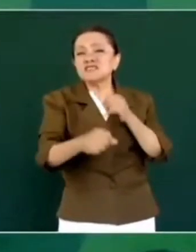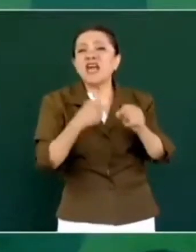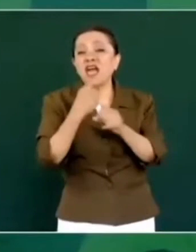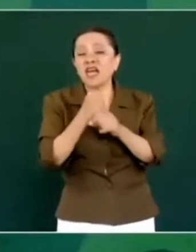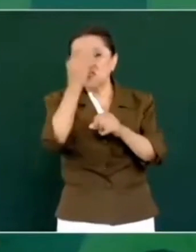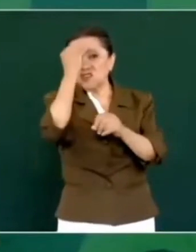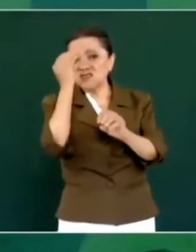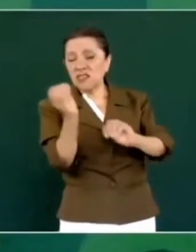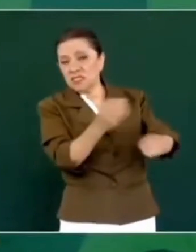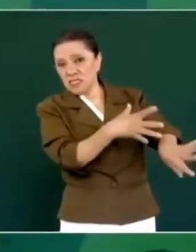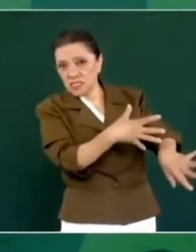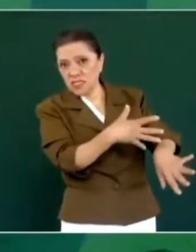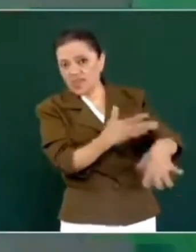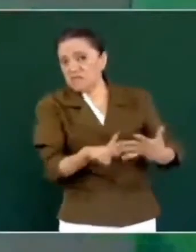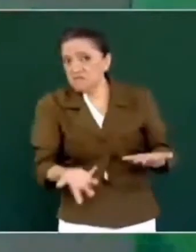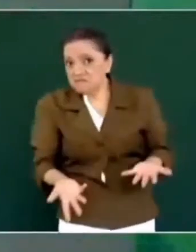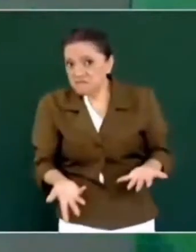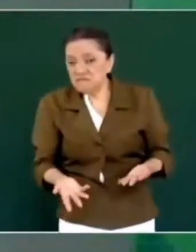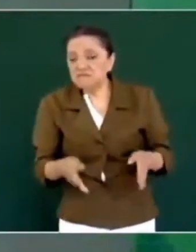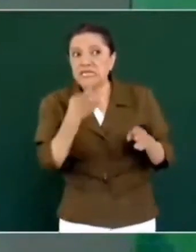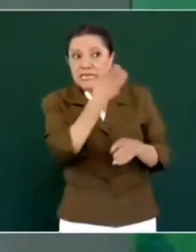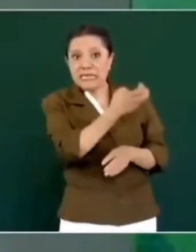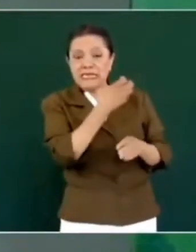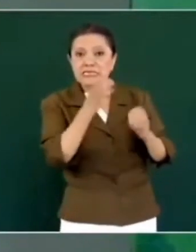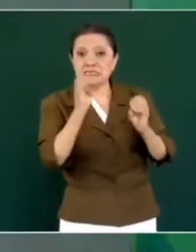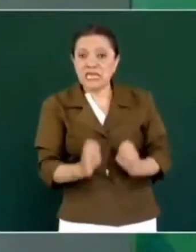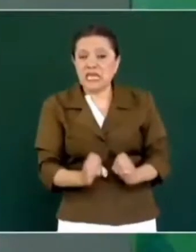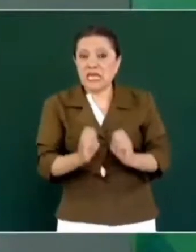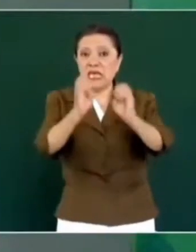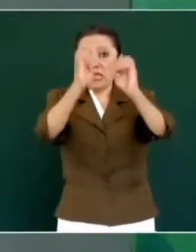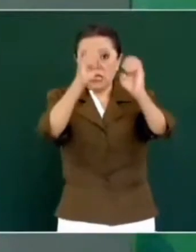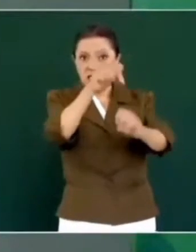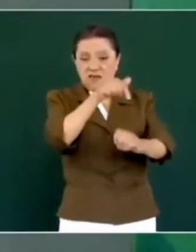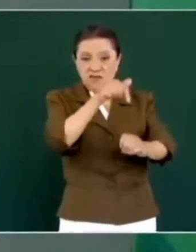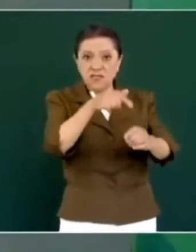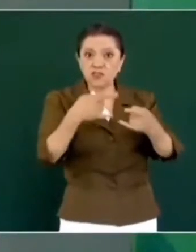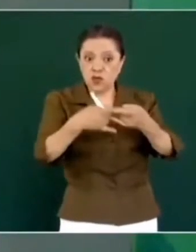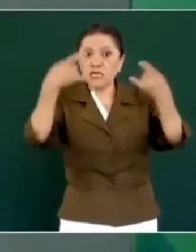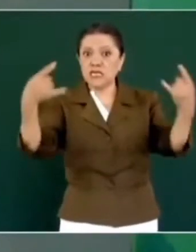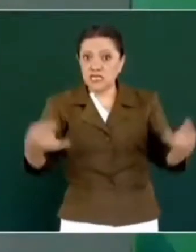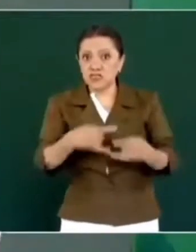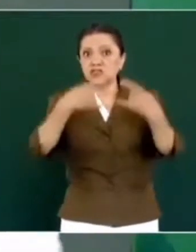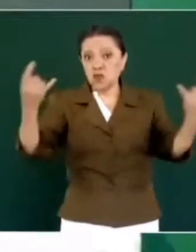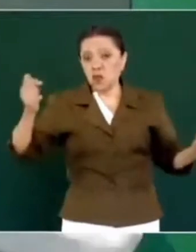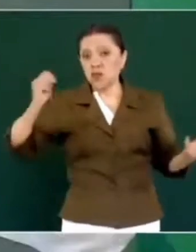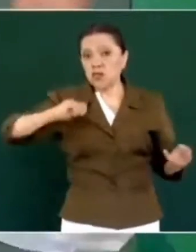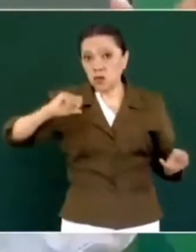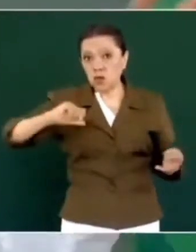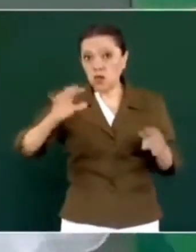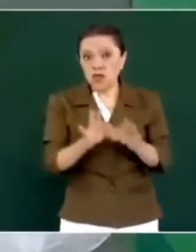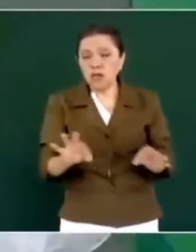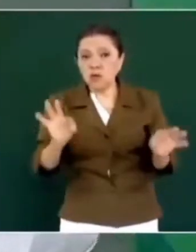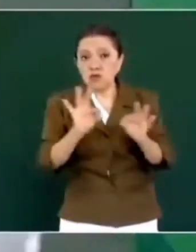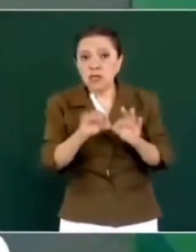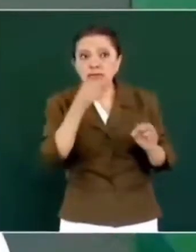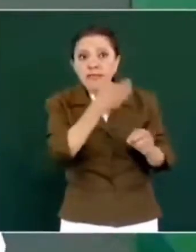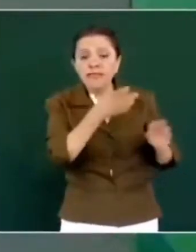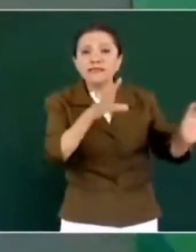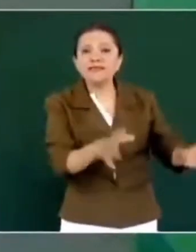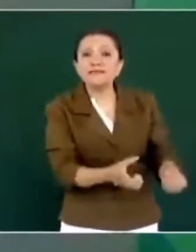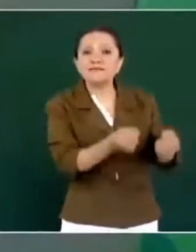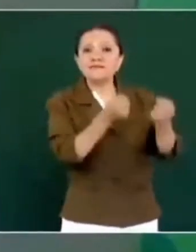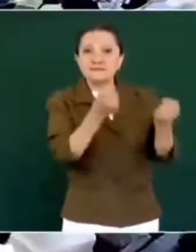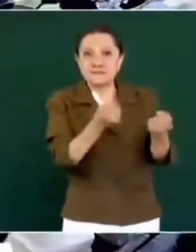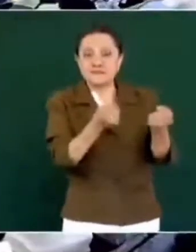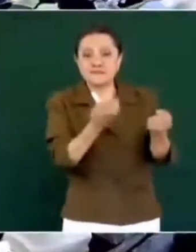edificio histórico importante. Se va a recuperar. Pero